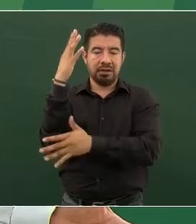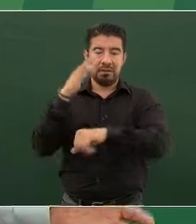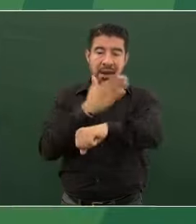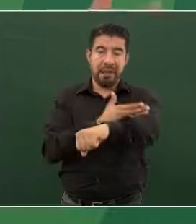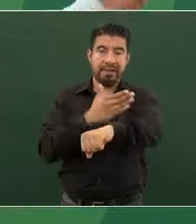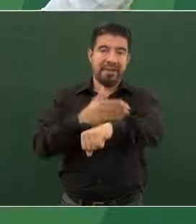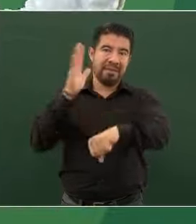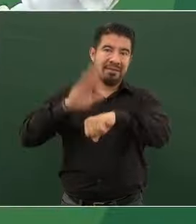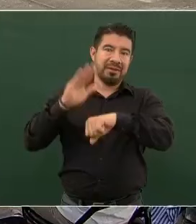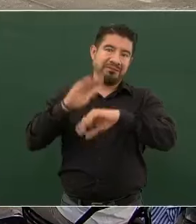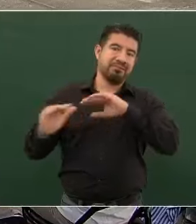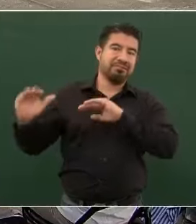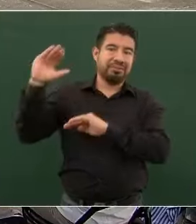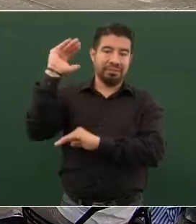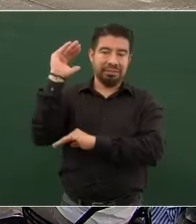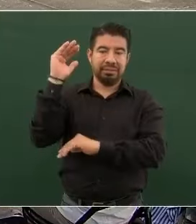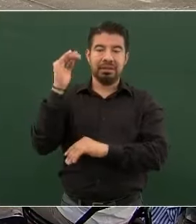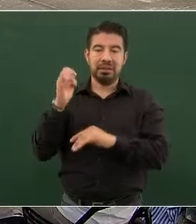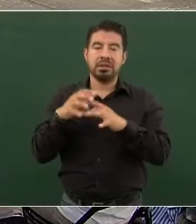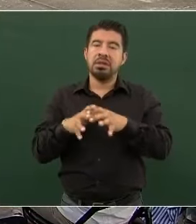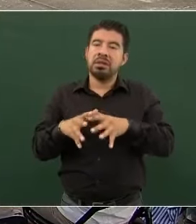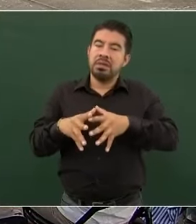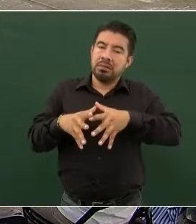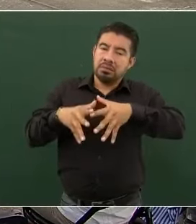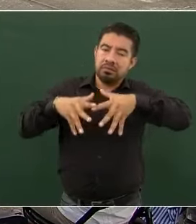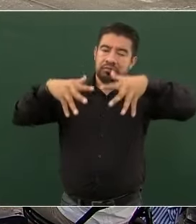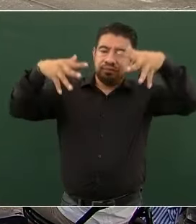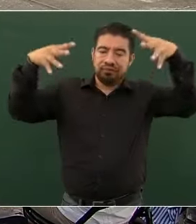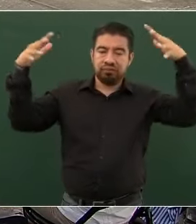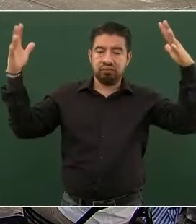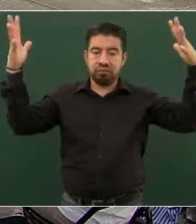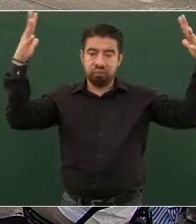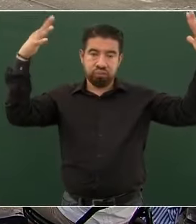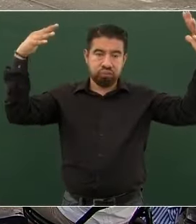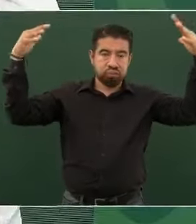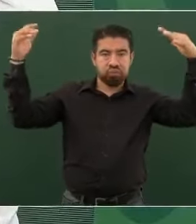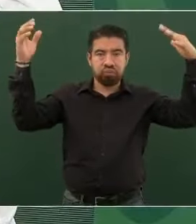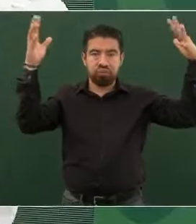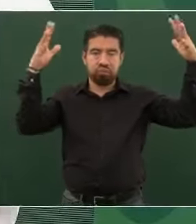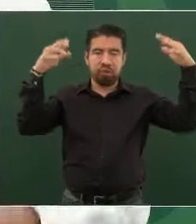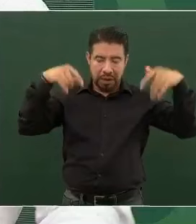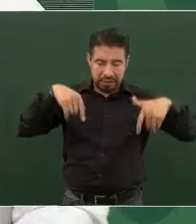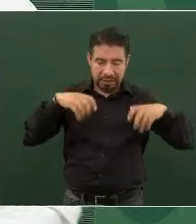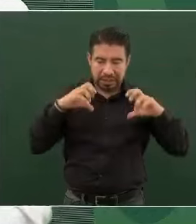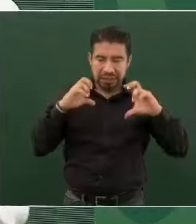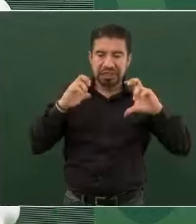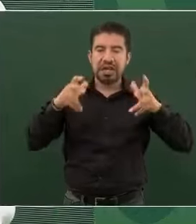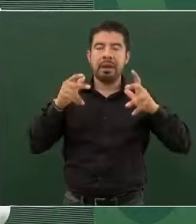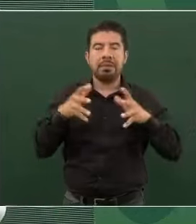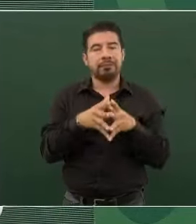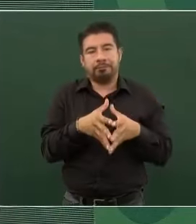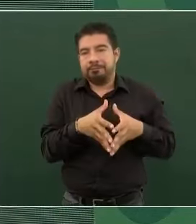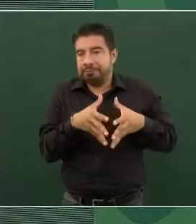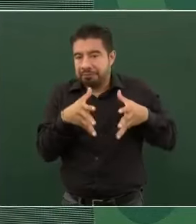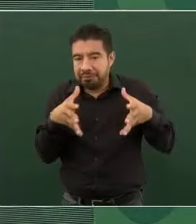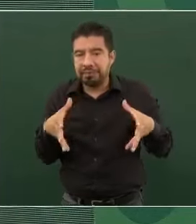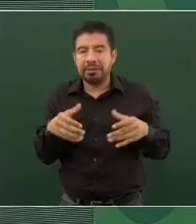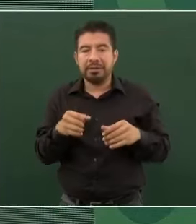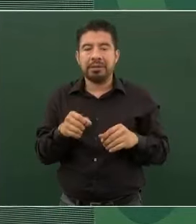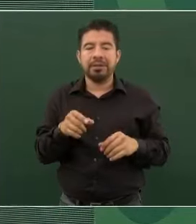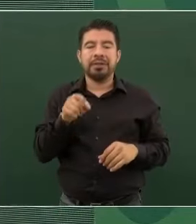crecía en Chiapas y en